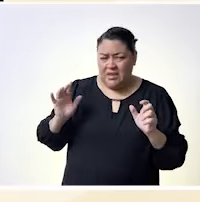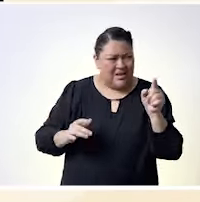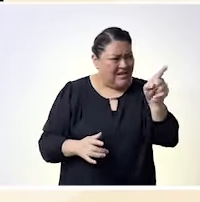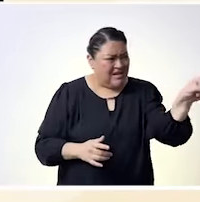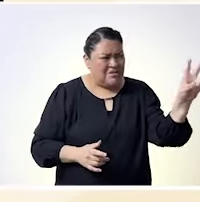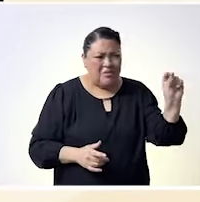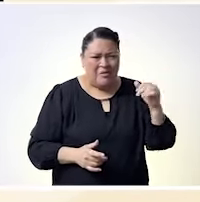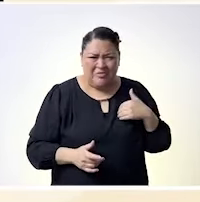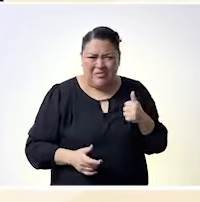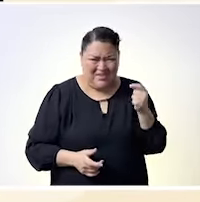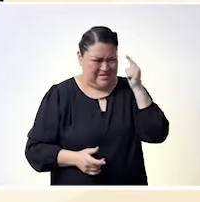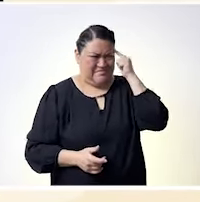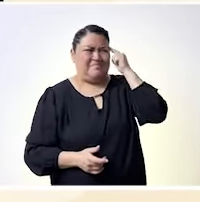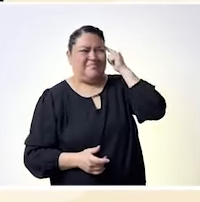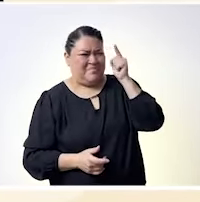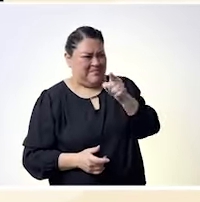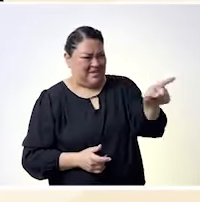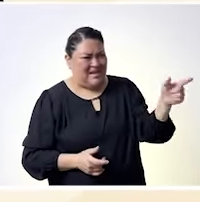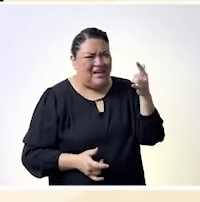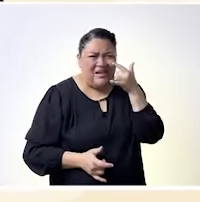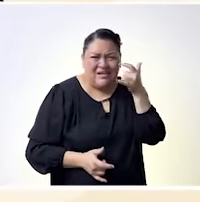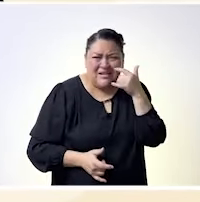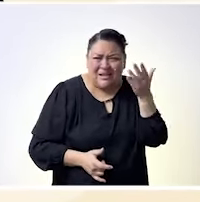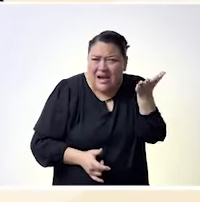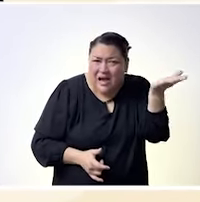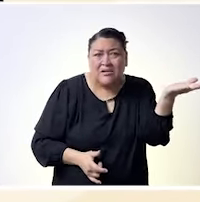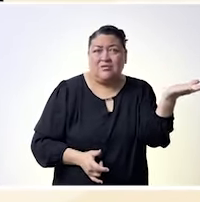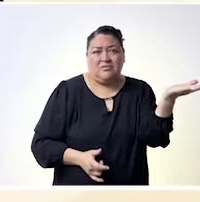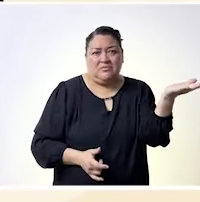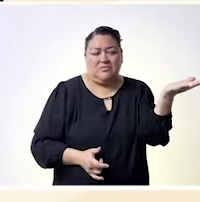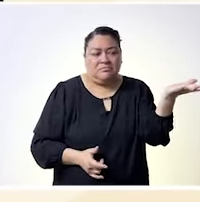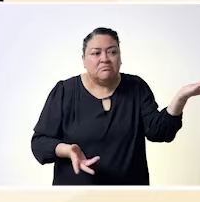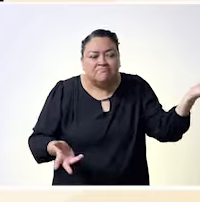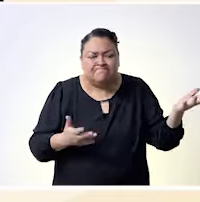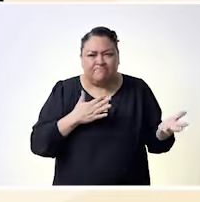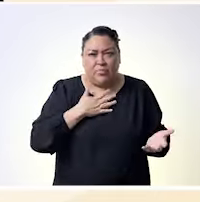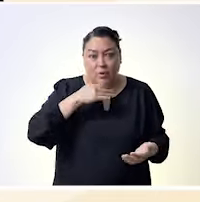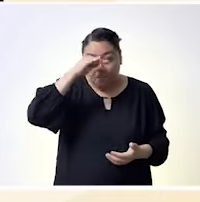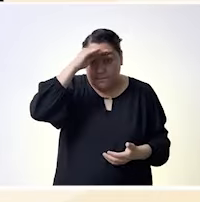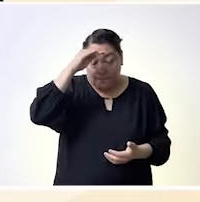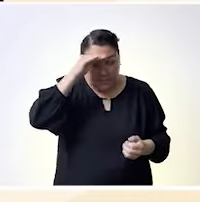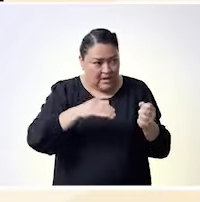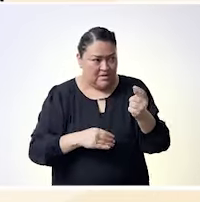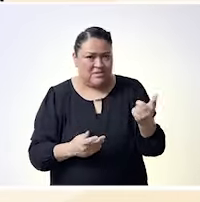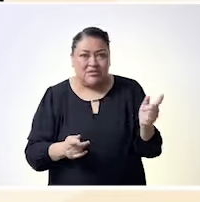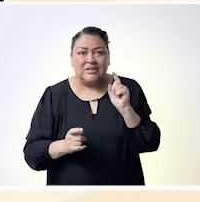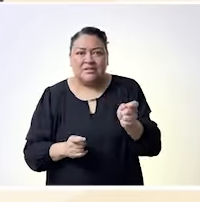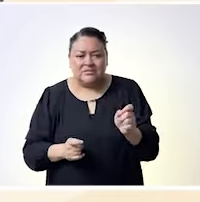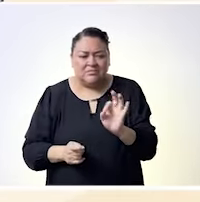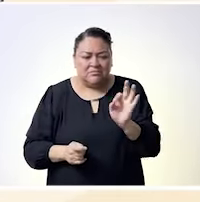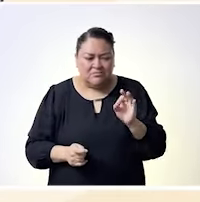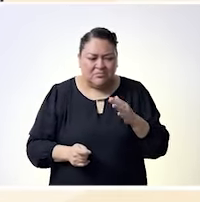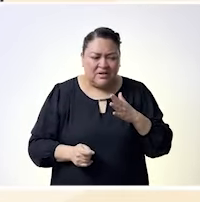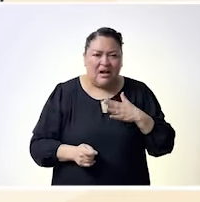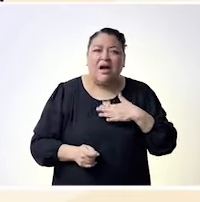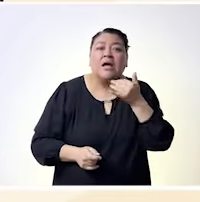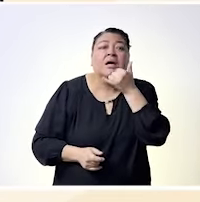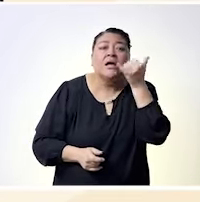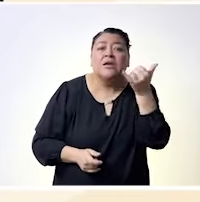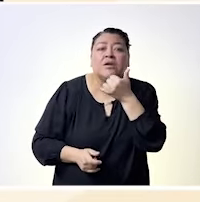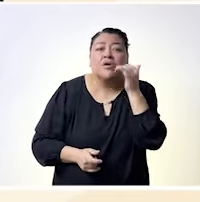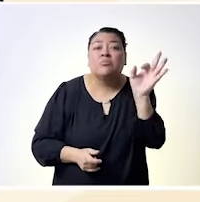libre plena llena de derechos y libres de violencia ¿no? entonces creo que es